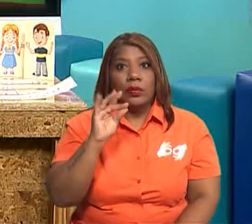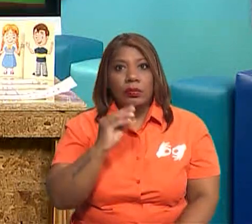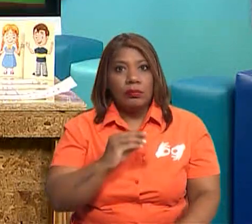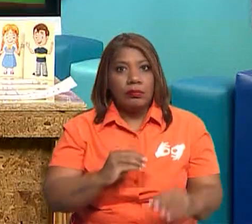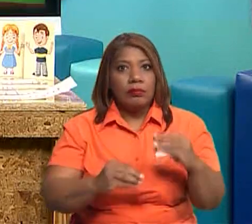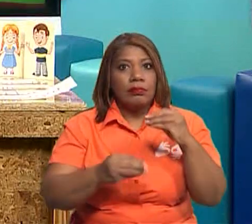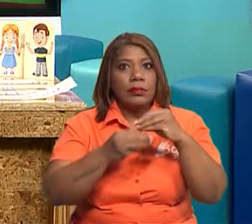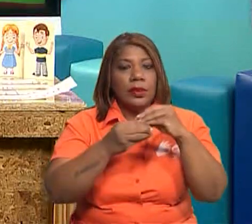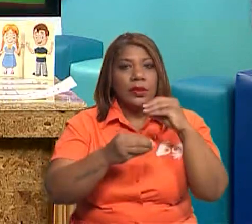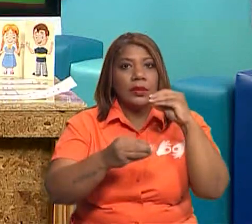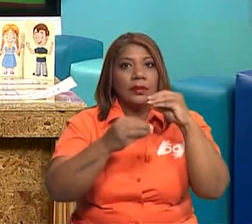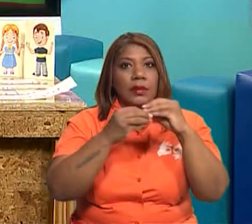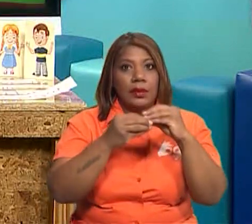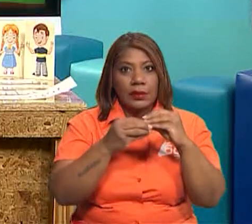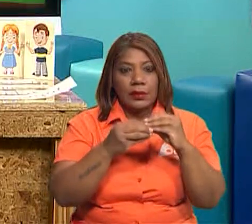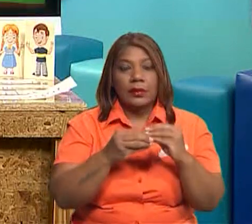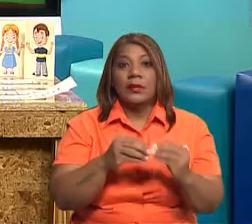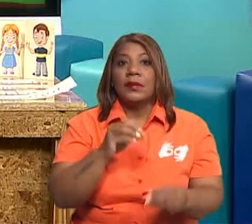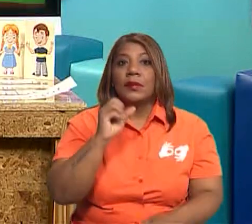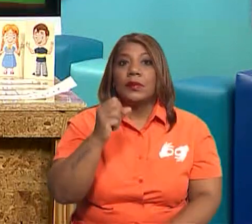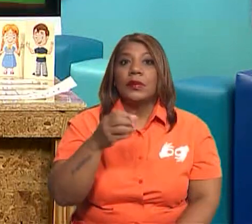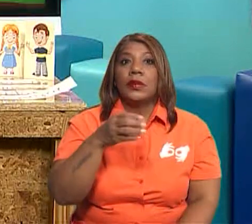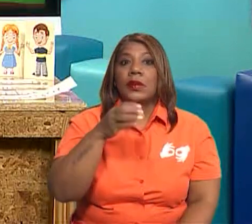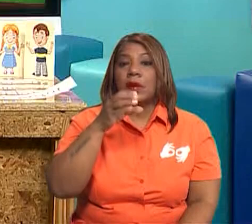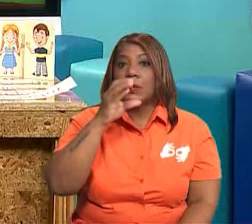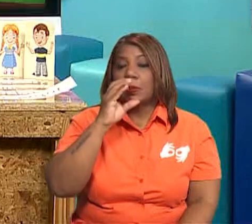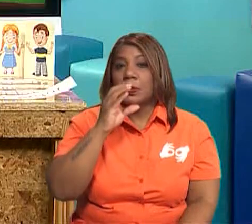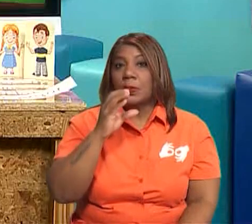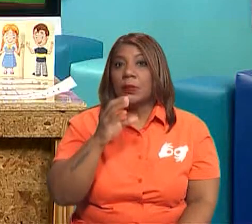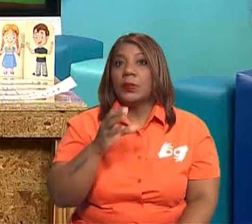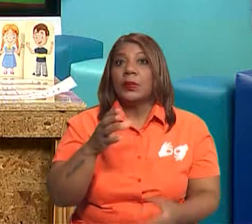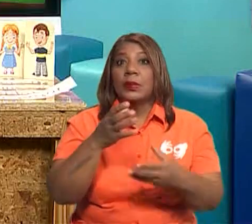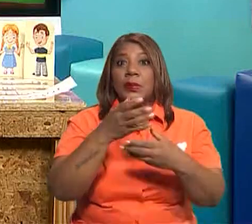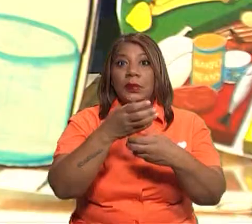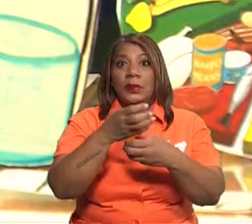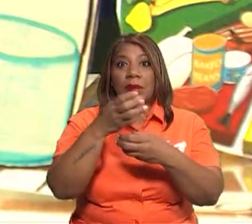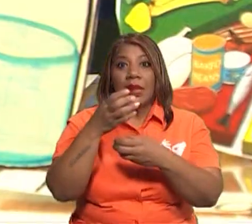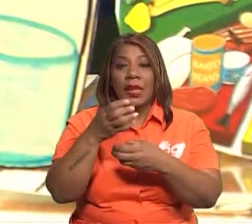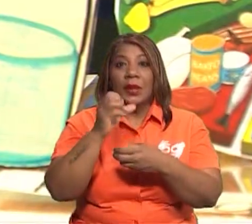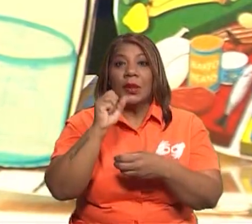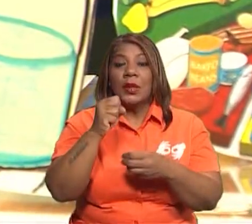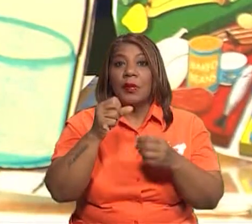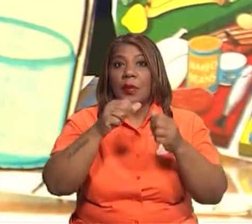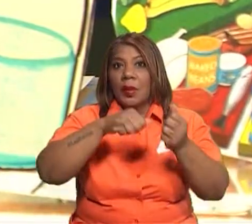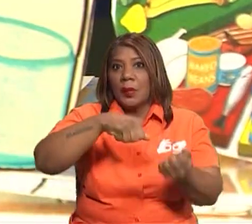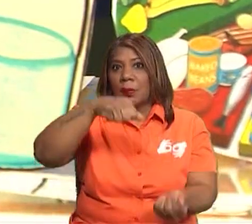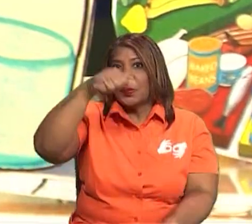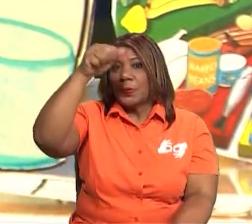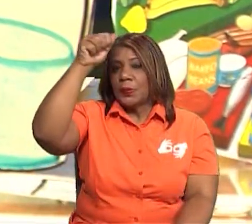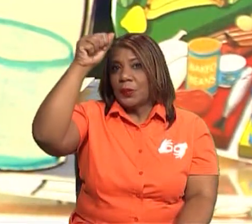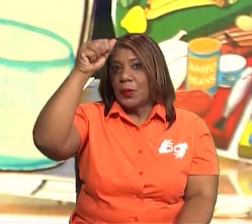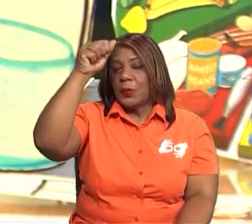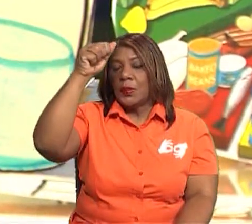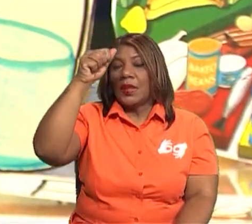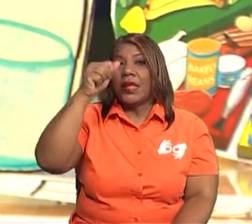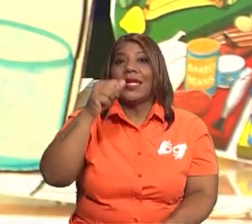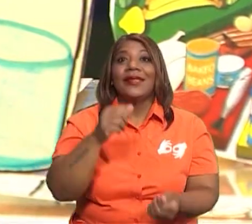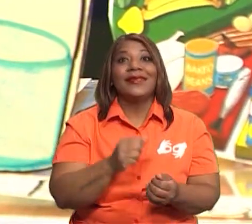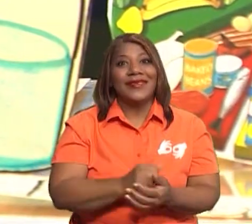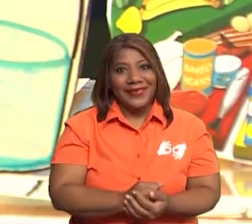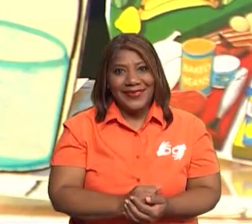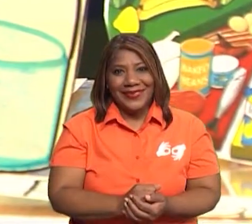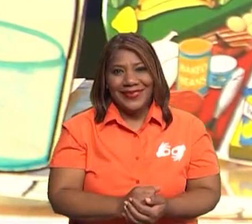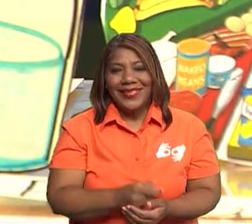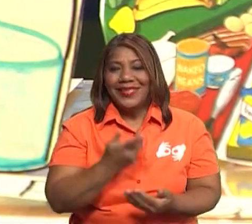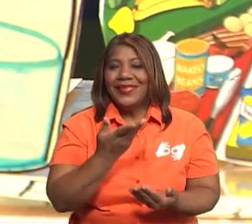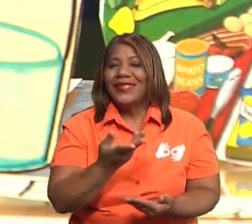agua al día. Ustedes pueden hacerlo así también, de cartón, e ir pegándolos en una cartulina o en un papel construcción o en el